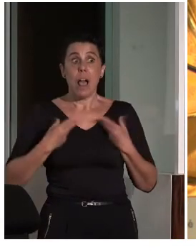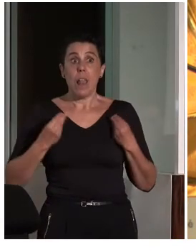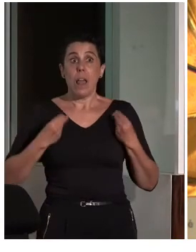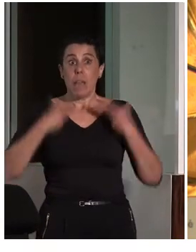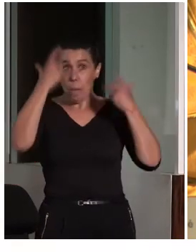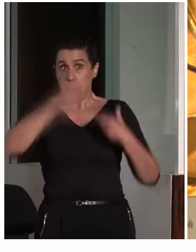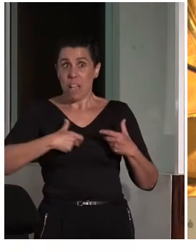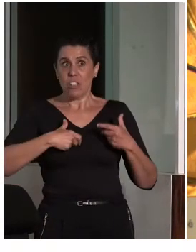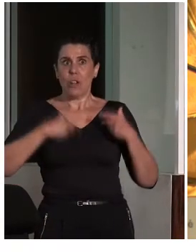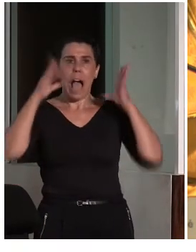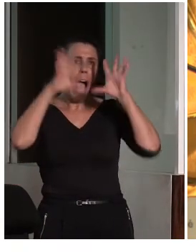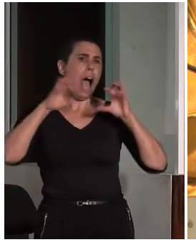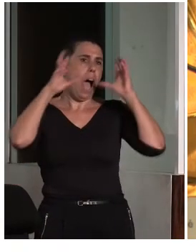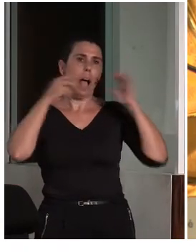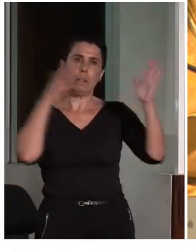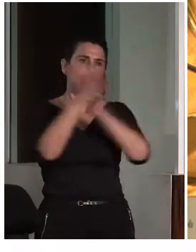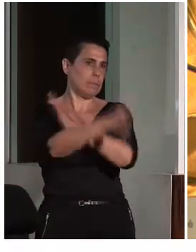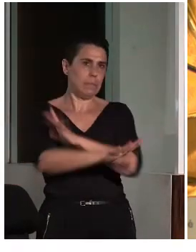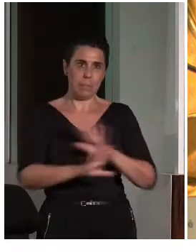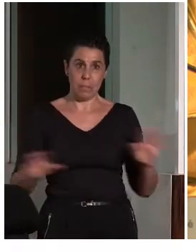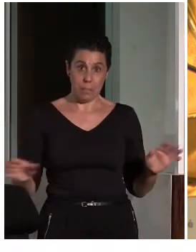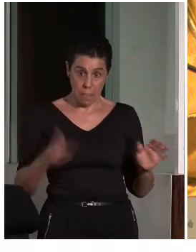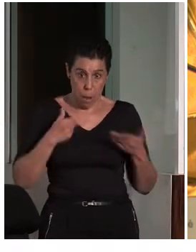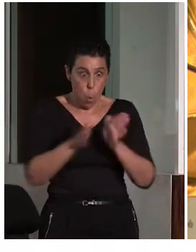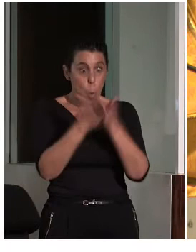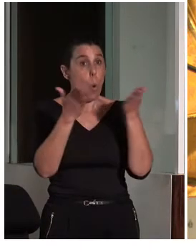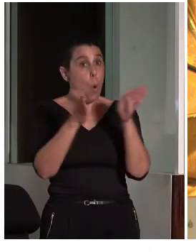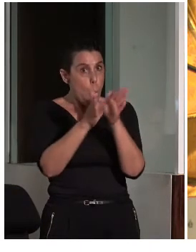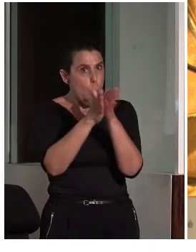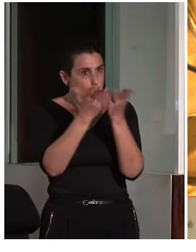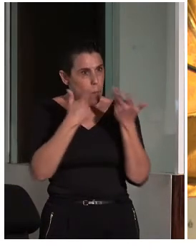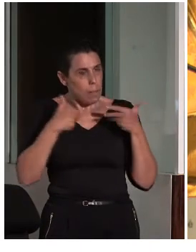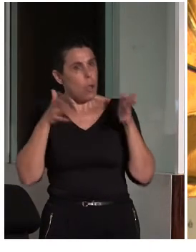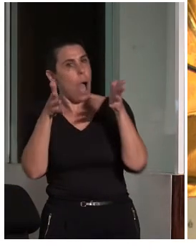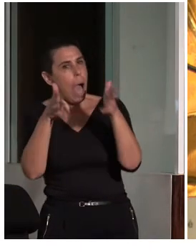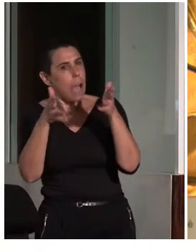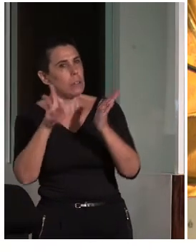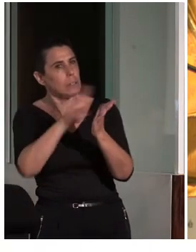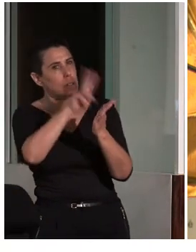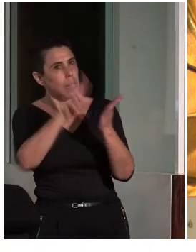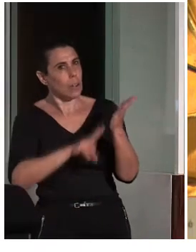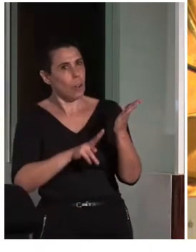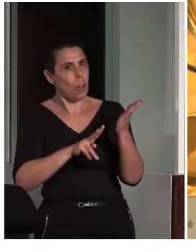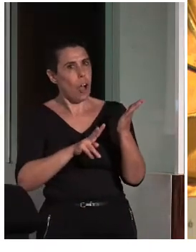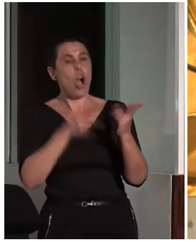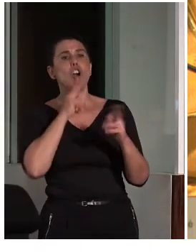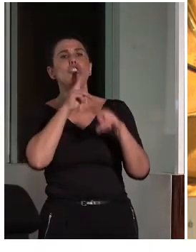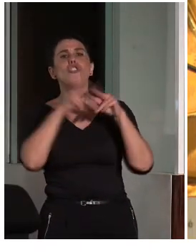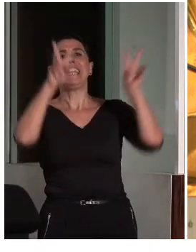que volver a leer. Hay un libro que yo recomendaría encarecidamente que le halláramos, que se llama El artesano,